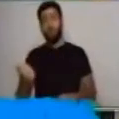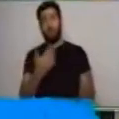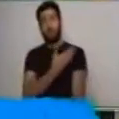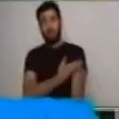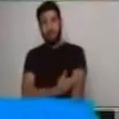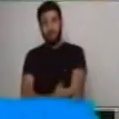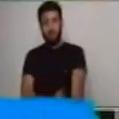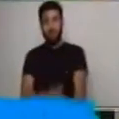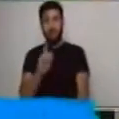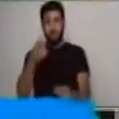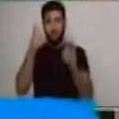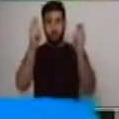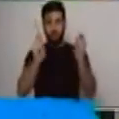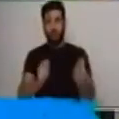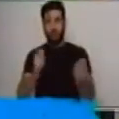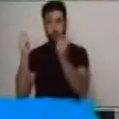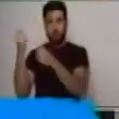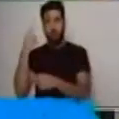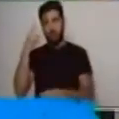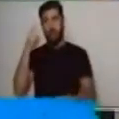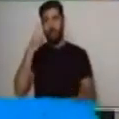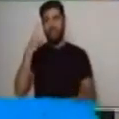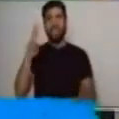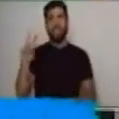historia para que podamos ver la segunda.